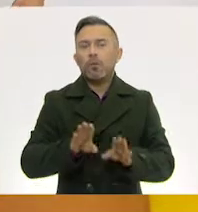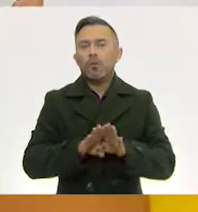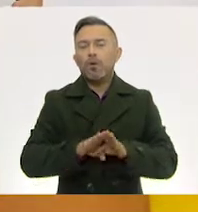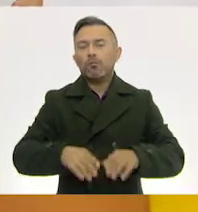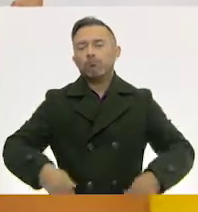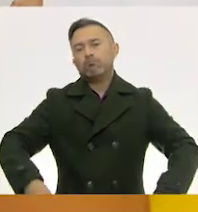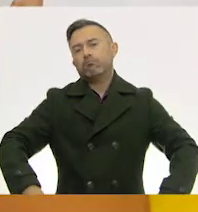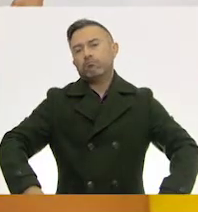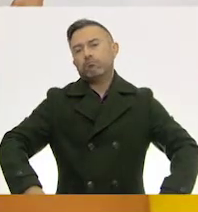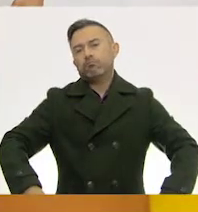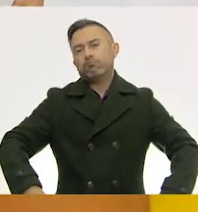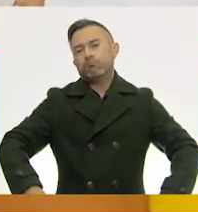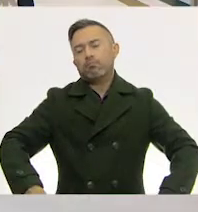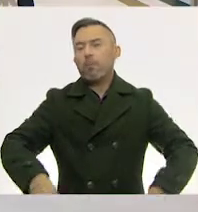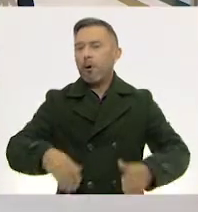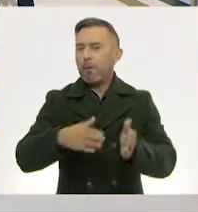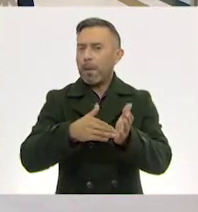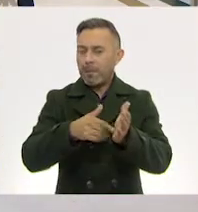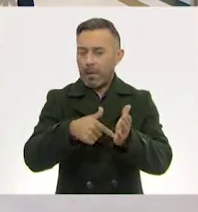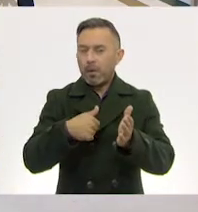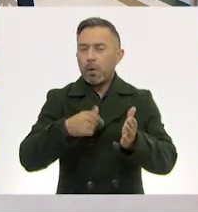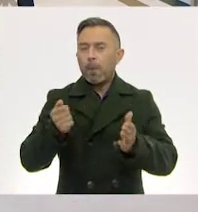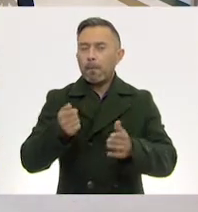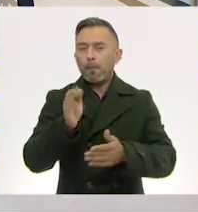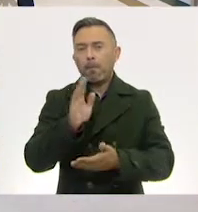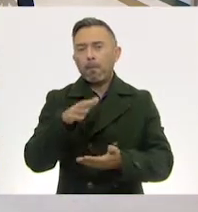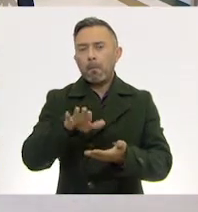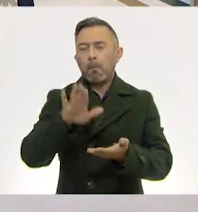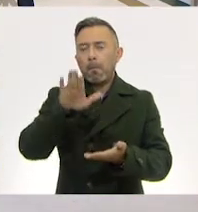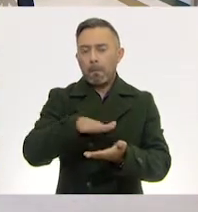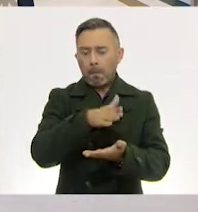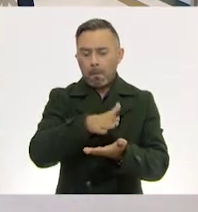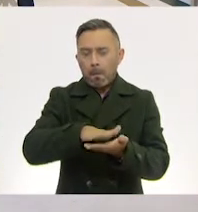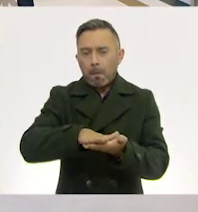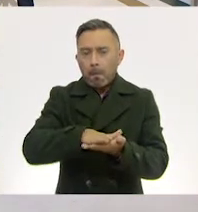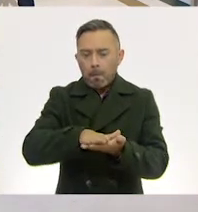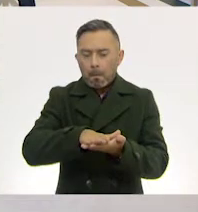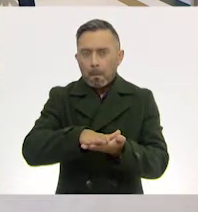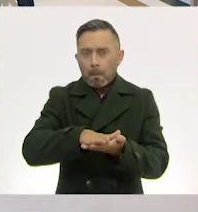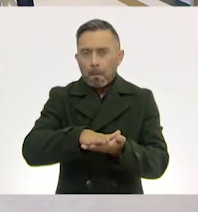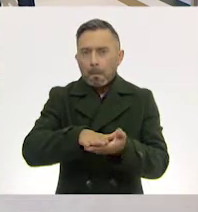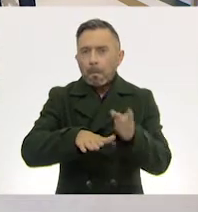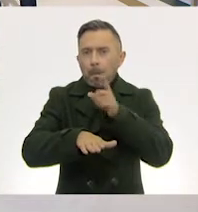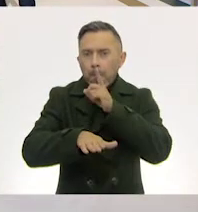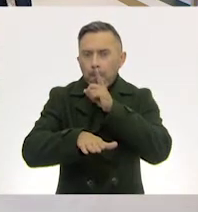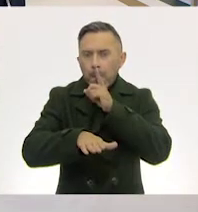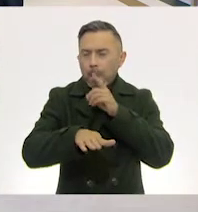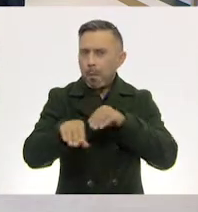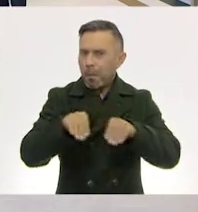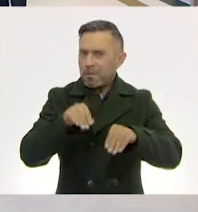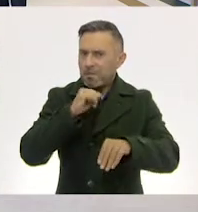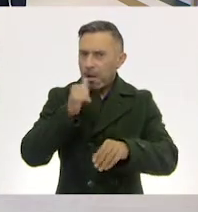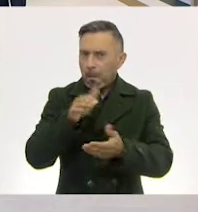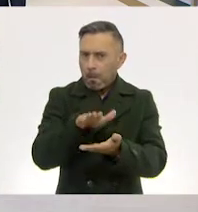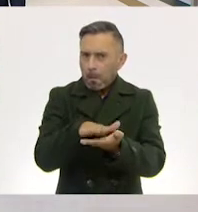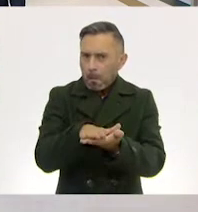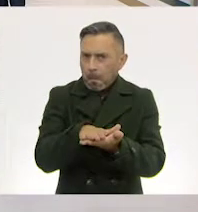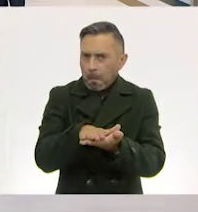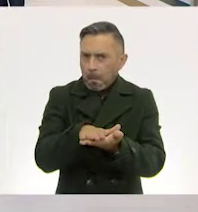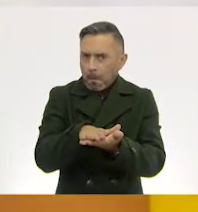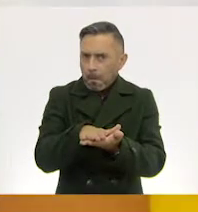así como sin que se mueva porque una hoja no se mueve mucho. O podemos a lo mejor estar así, derechitos.